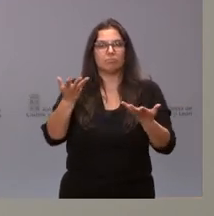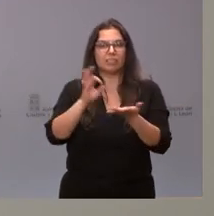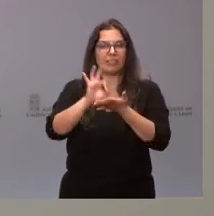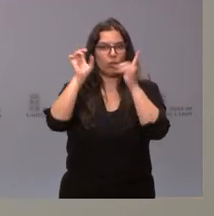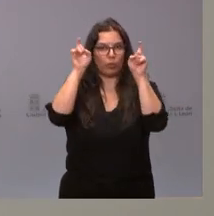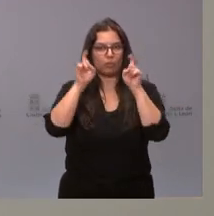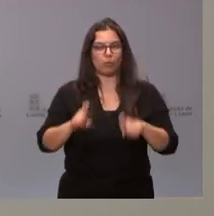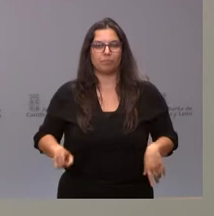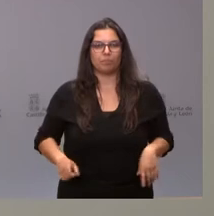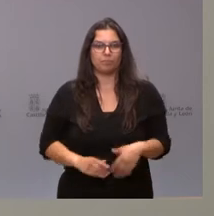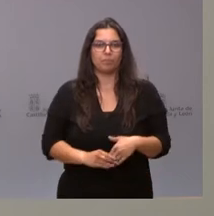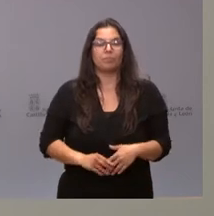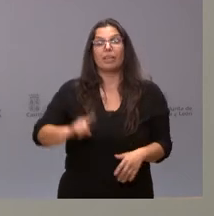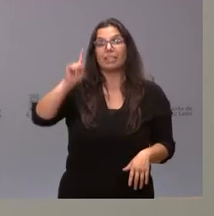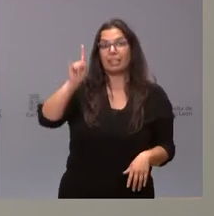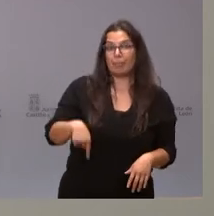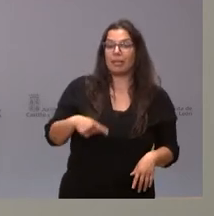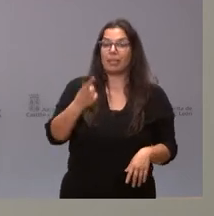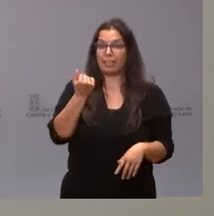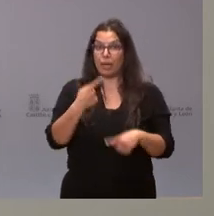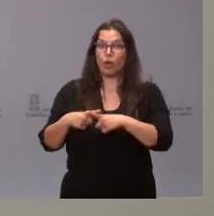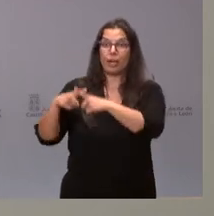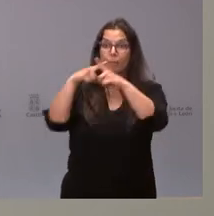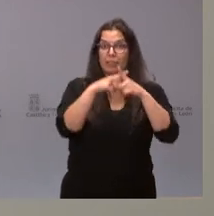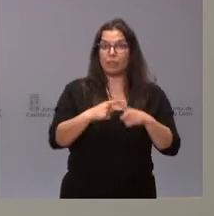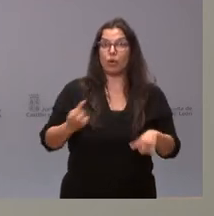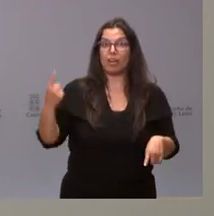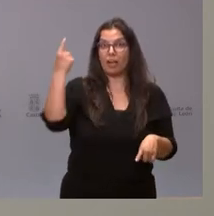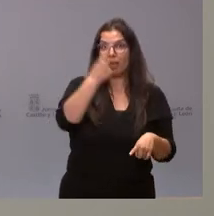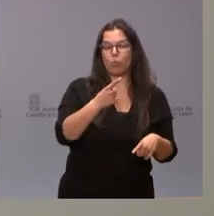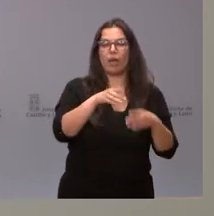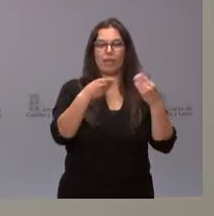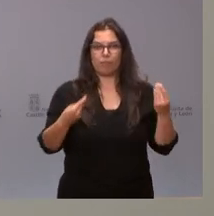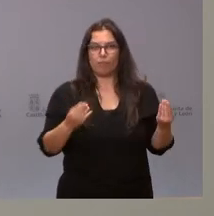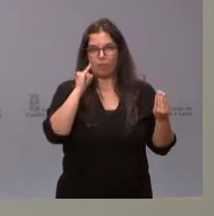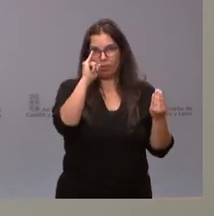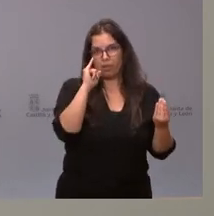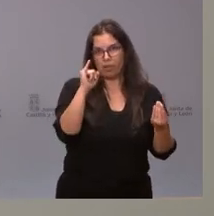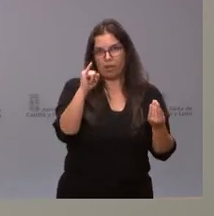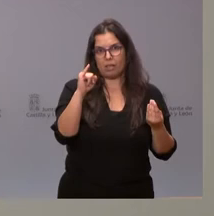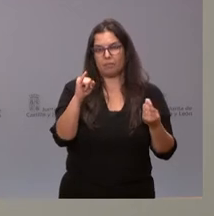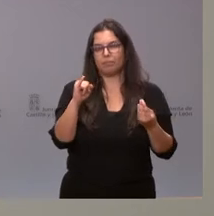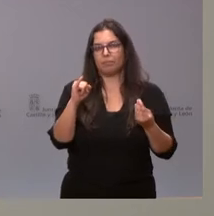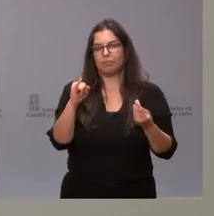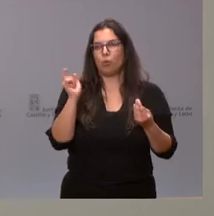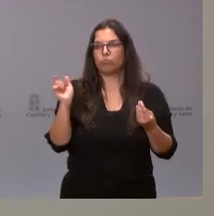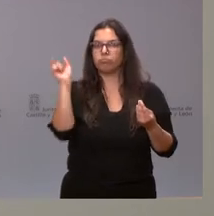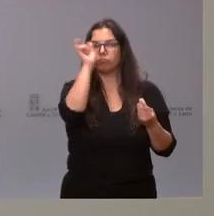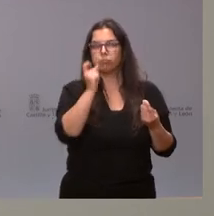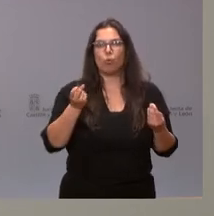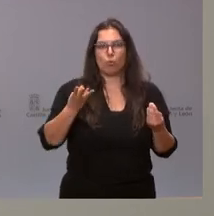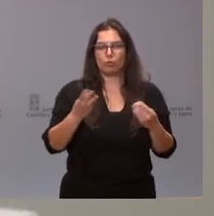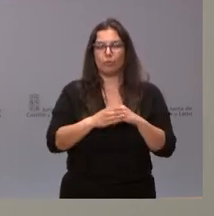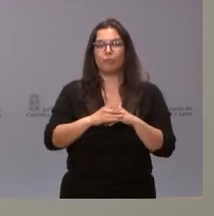servicios educativos. Tienen ustedes también la distribución para cada una de las diputaciones provinciales en el informe, lo que le va a corresponder a cada una de ellas. Asimismo,